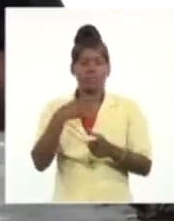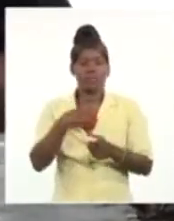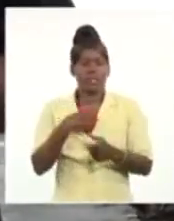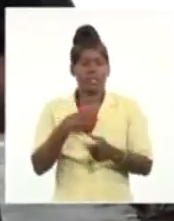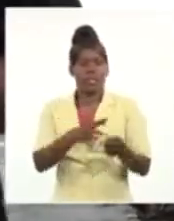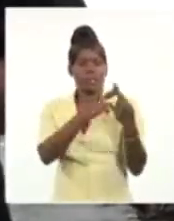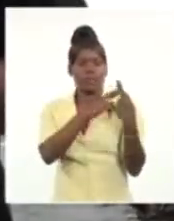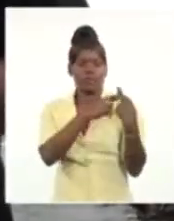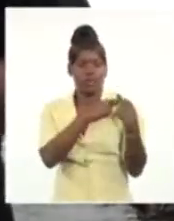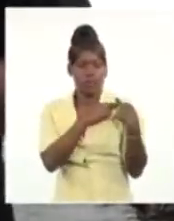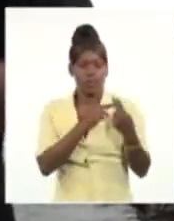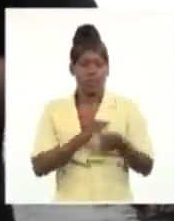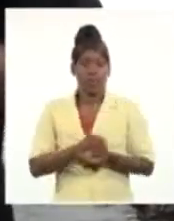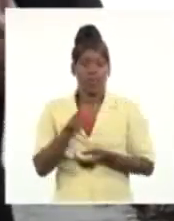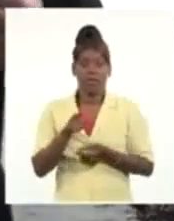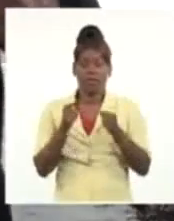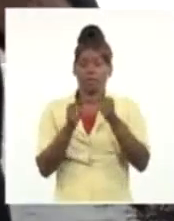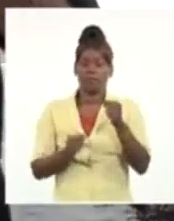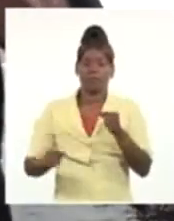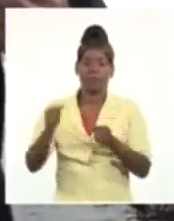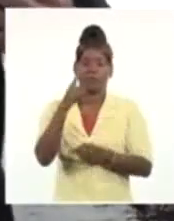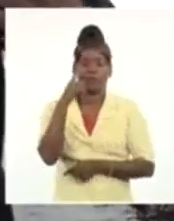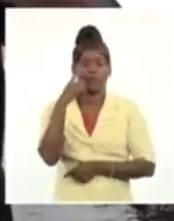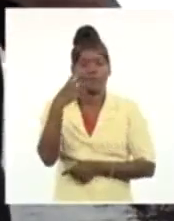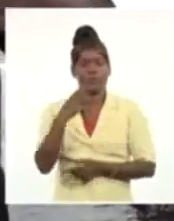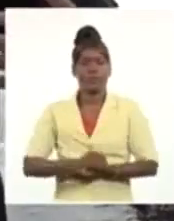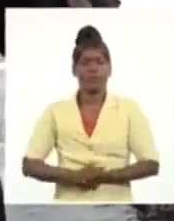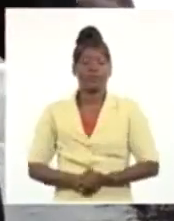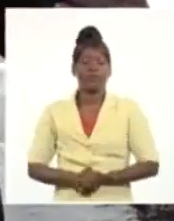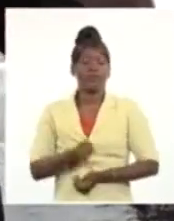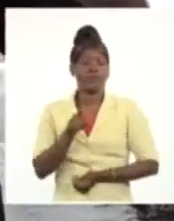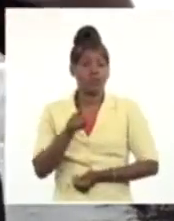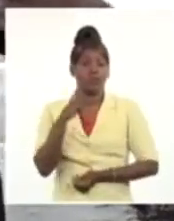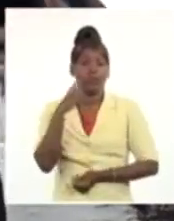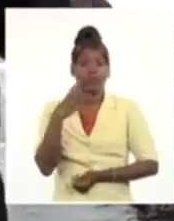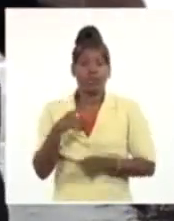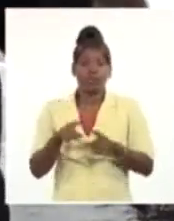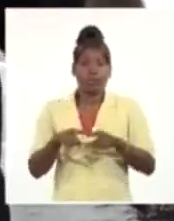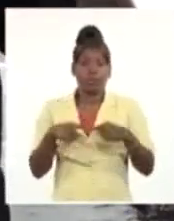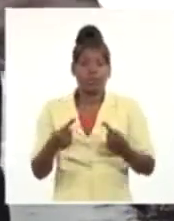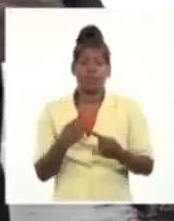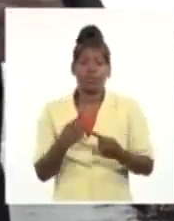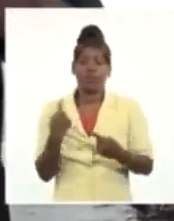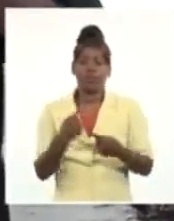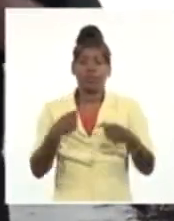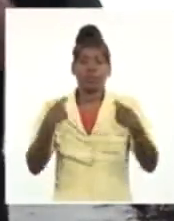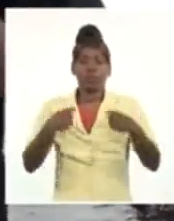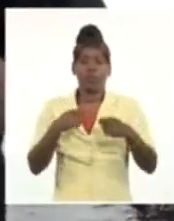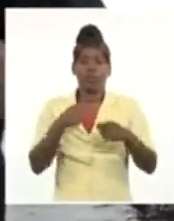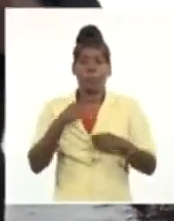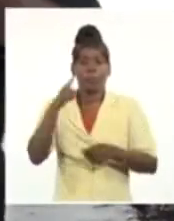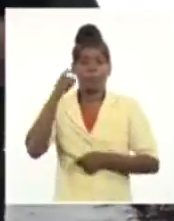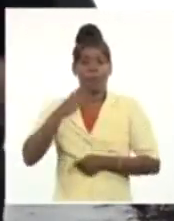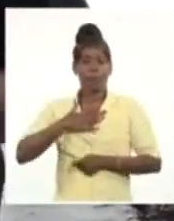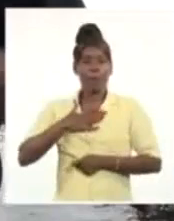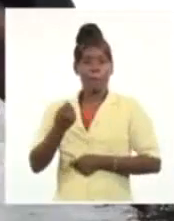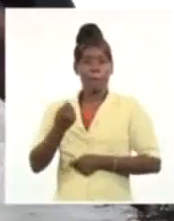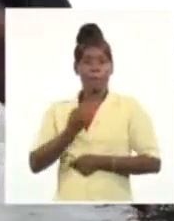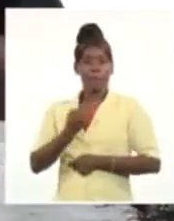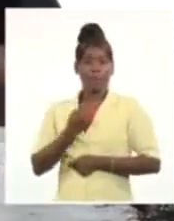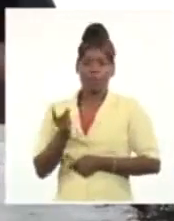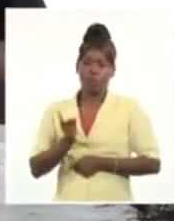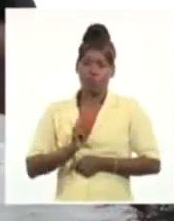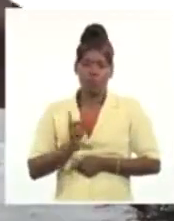Y eso tiene un mérito, porque eso tiene, es apartarse un poco de las aspiraciones y motivaciones que uno pueda tener como persona, como